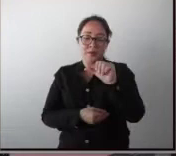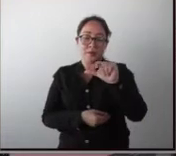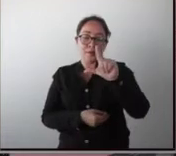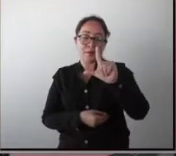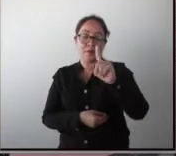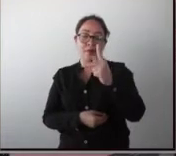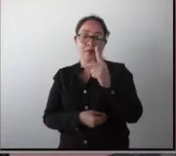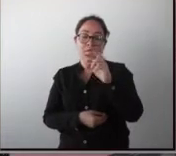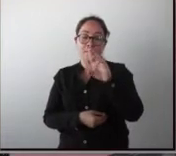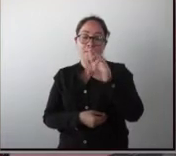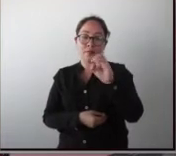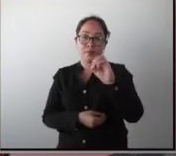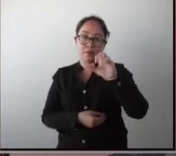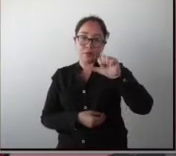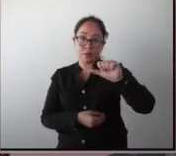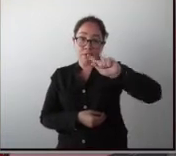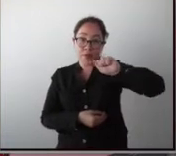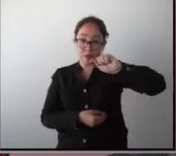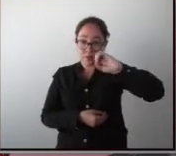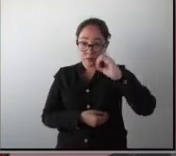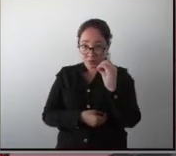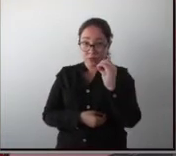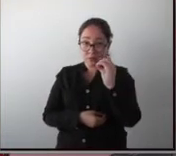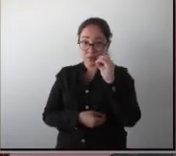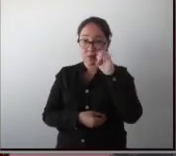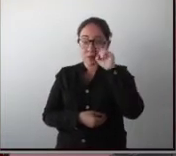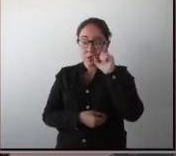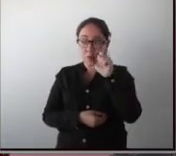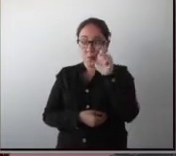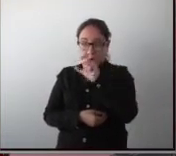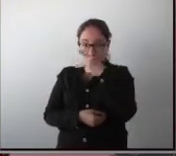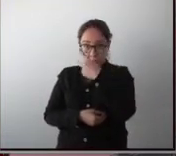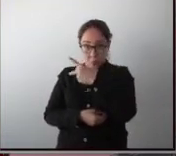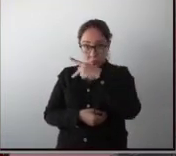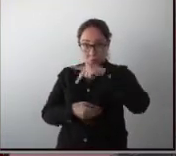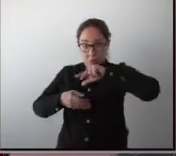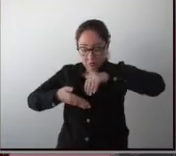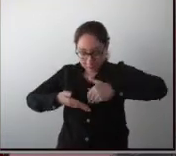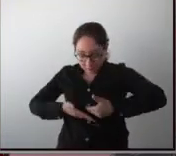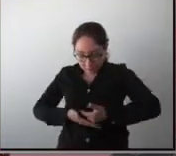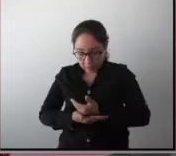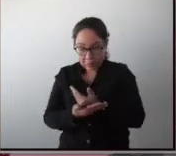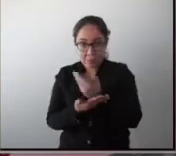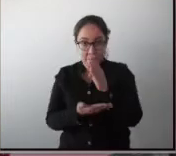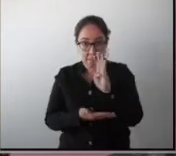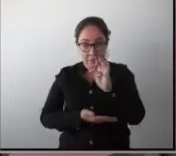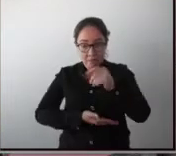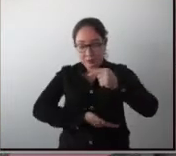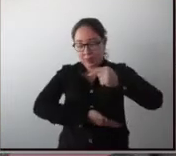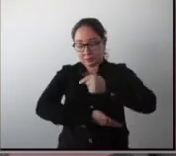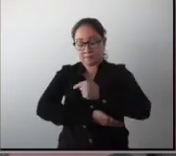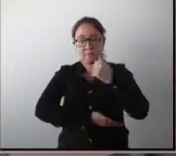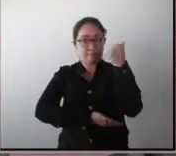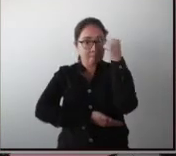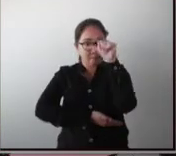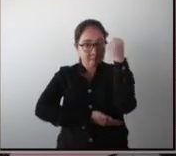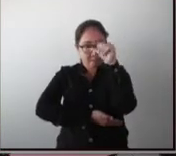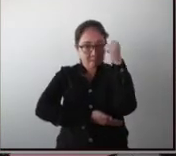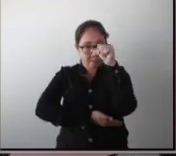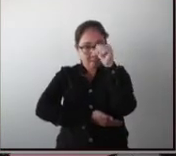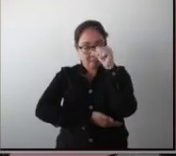tenían epilepsia se les dio valproato y cuando sus niños nacieron, nacieron con autismo. Entonces, ahí se paró esto.